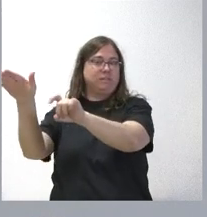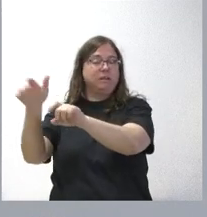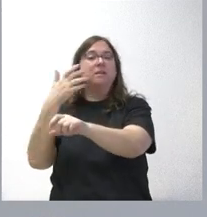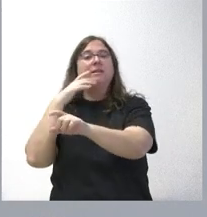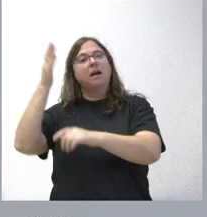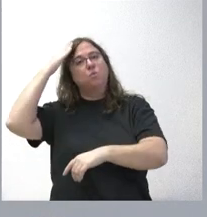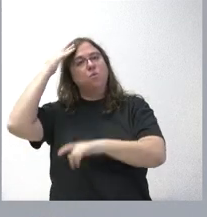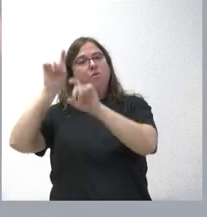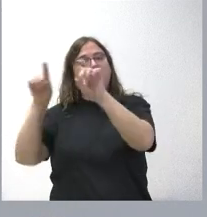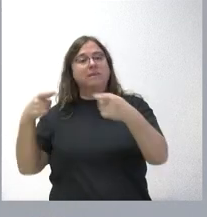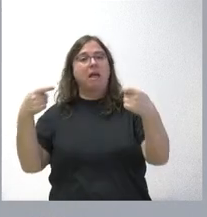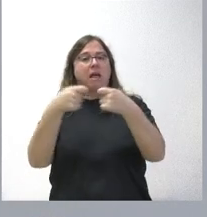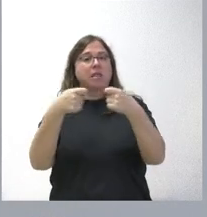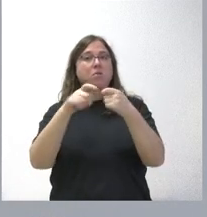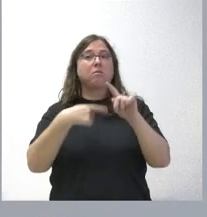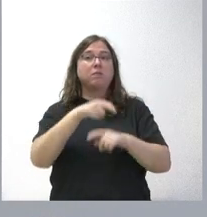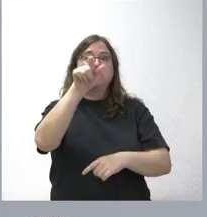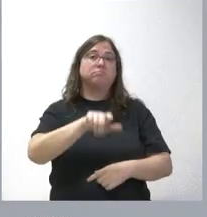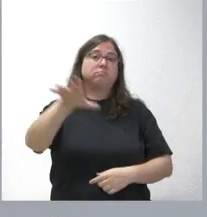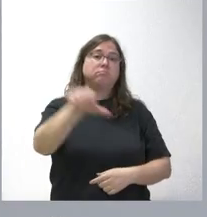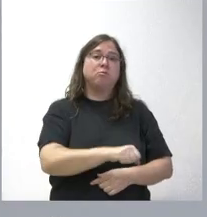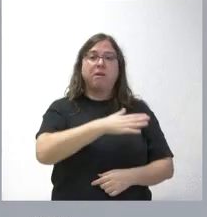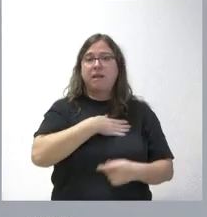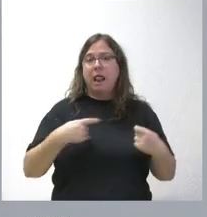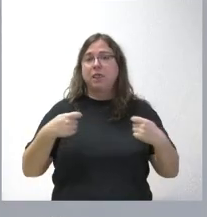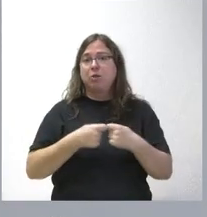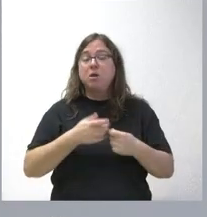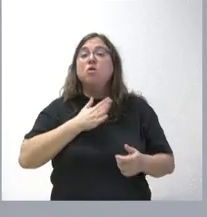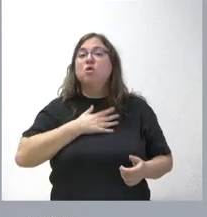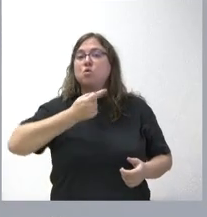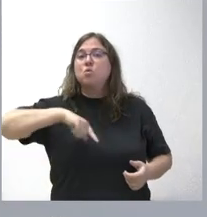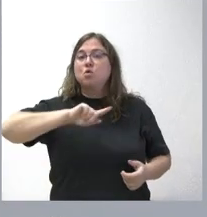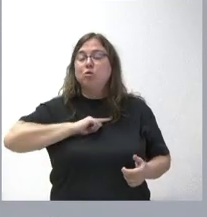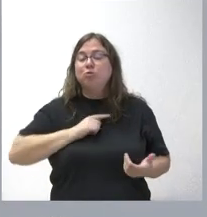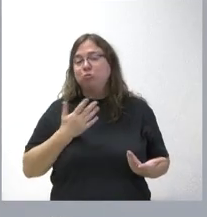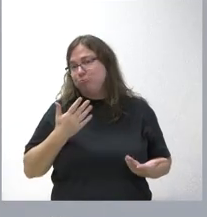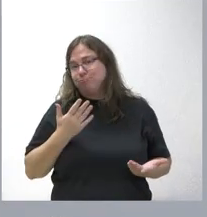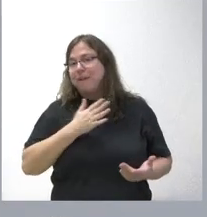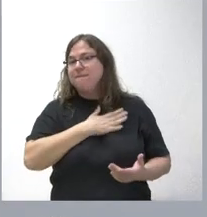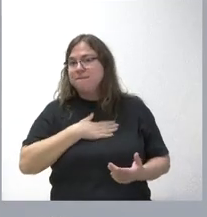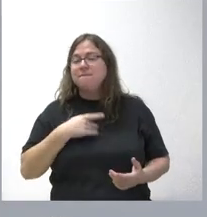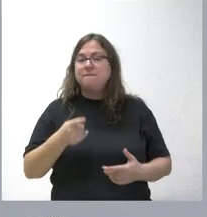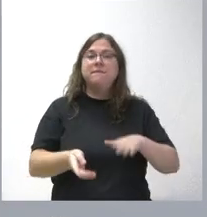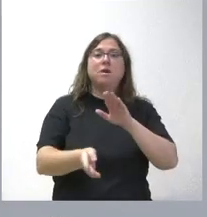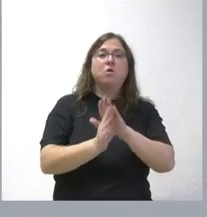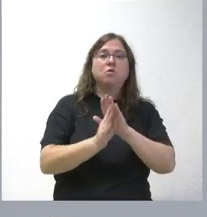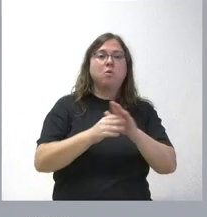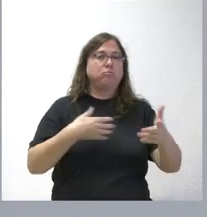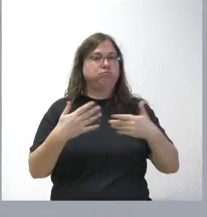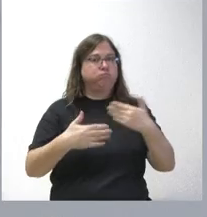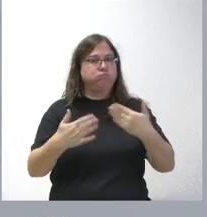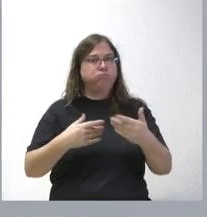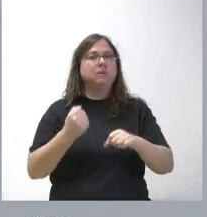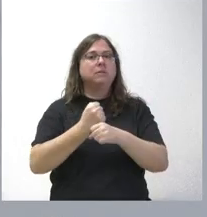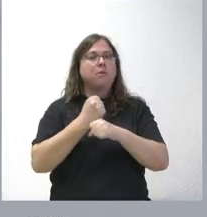y accionista y aquel que quiere comprar esas acciones, pero nosotros abogamos porque se mantenga la actividad, porque